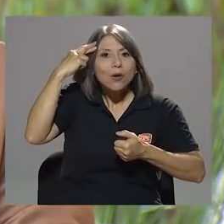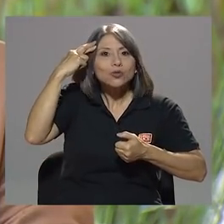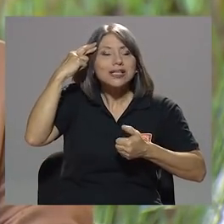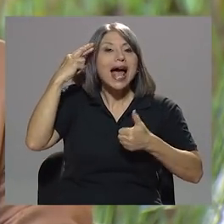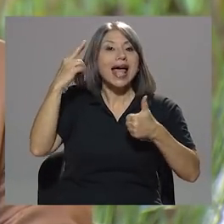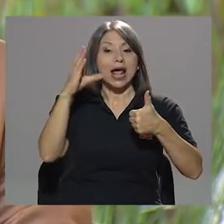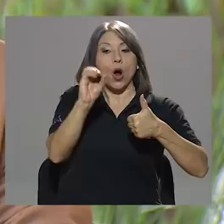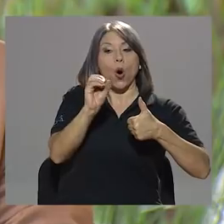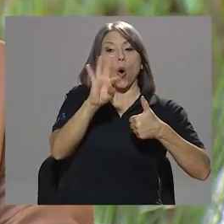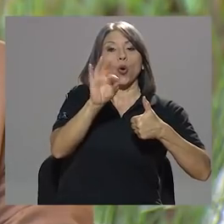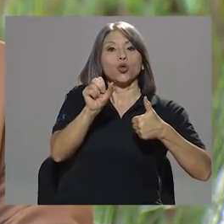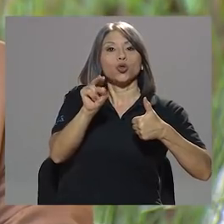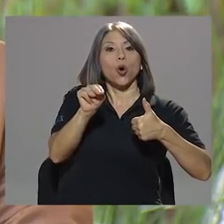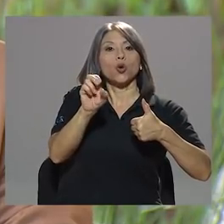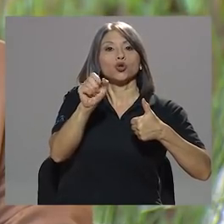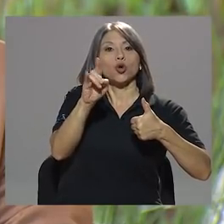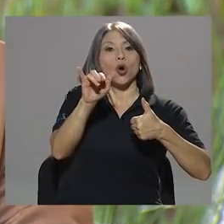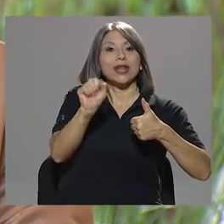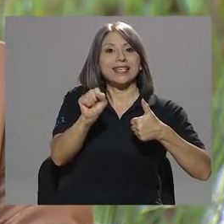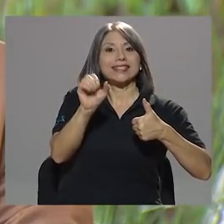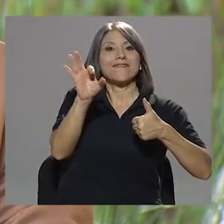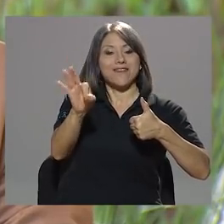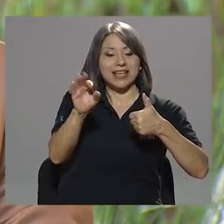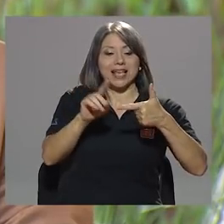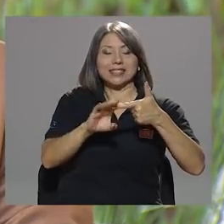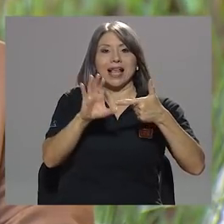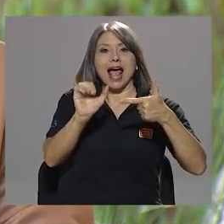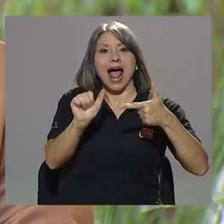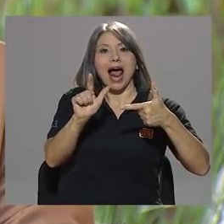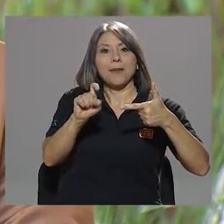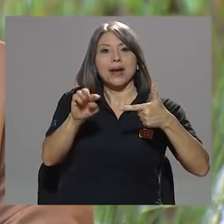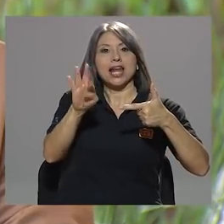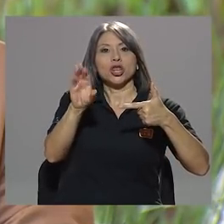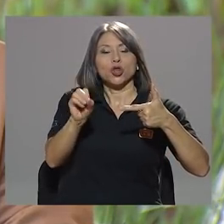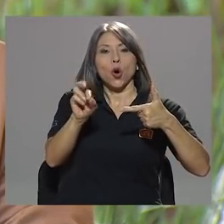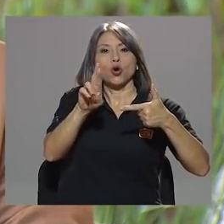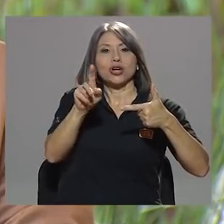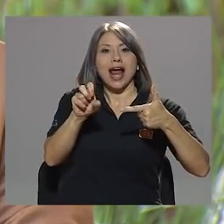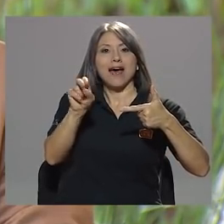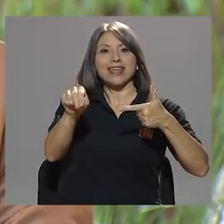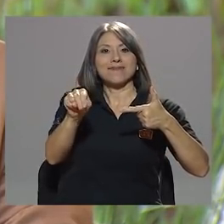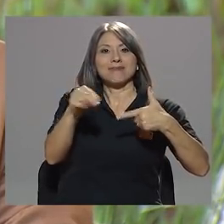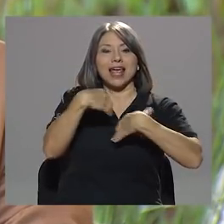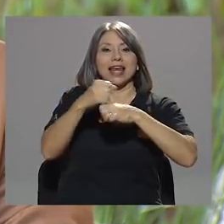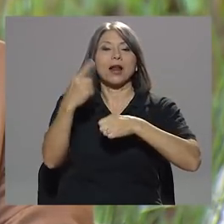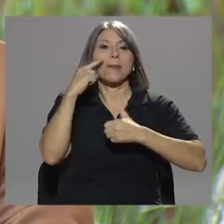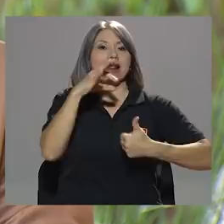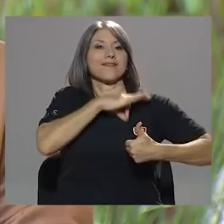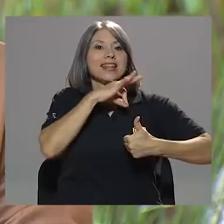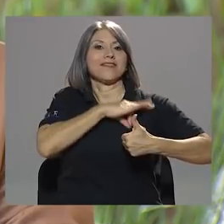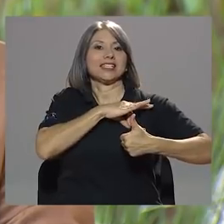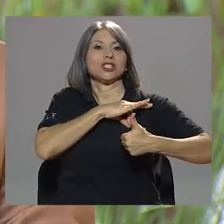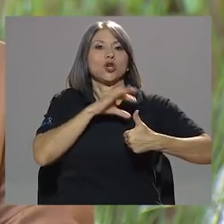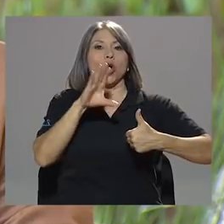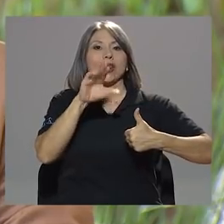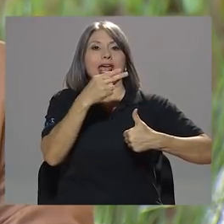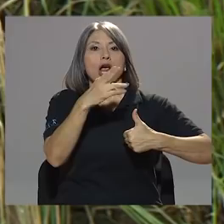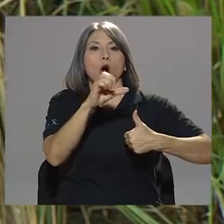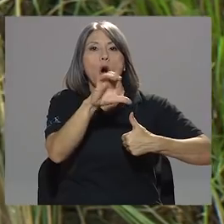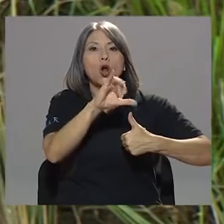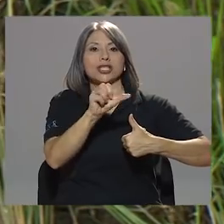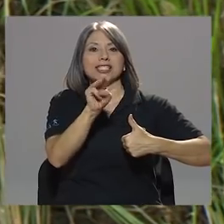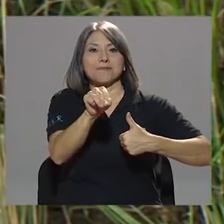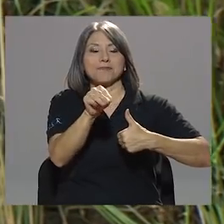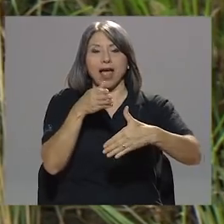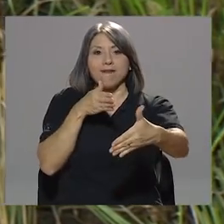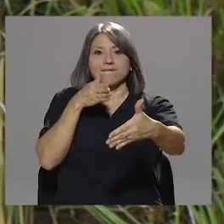que Otón Solís Fallas y Alberto Rabenodio generaron para beneficio de la cementera Holstein y afectando al pueblo costar.